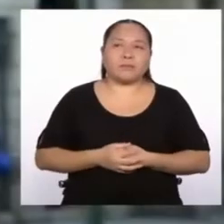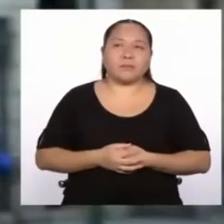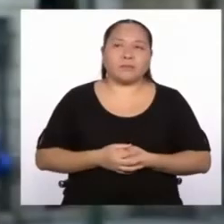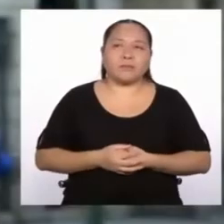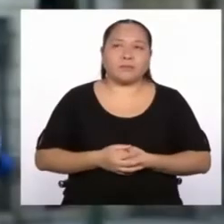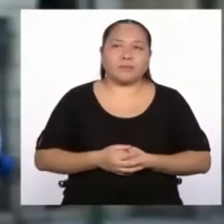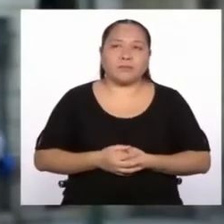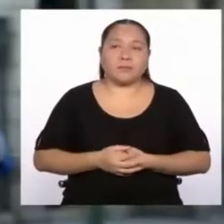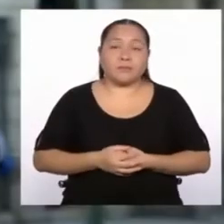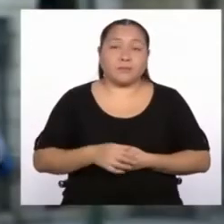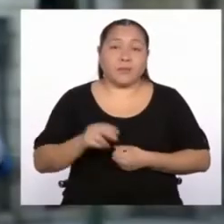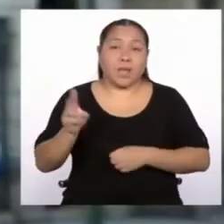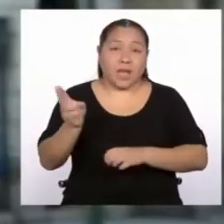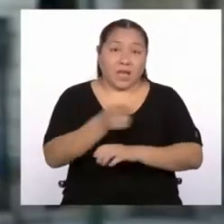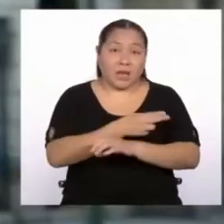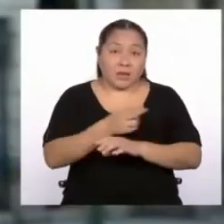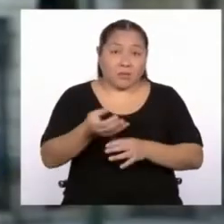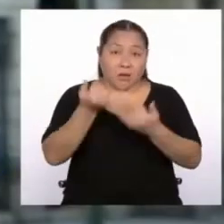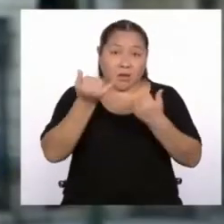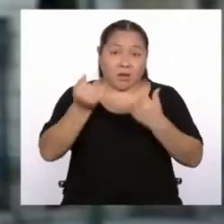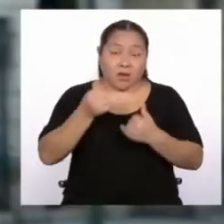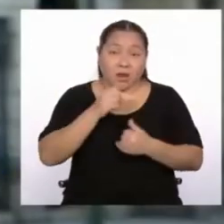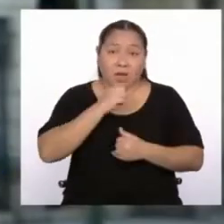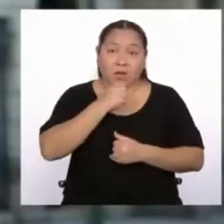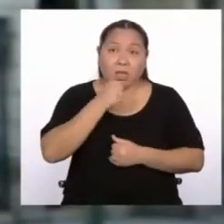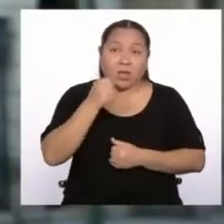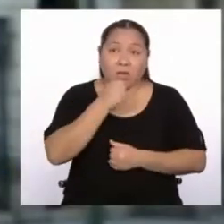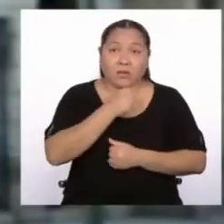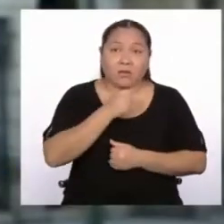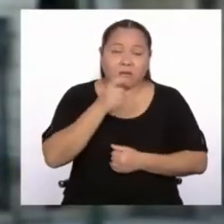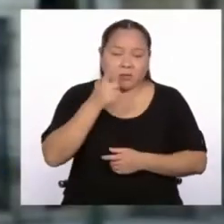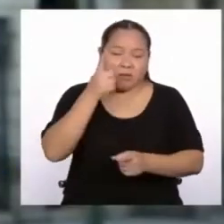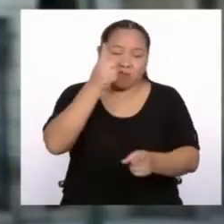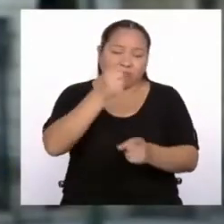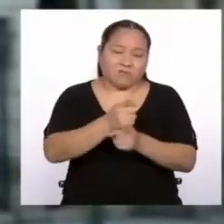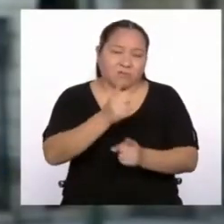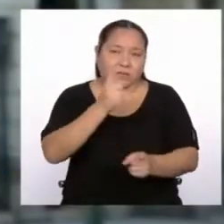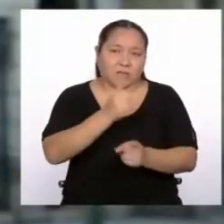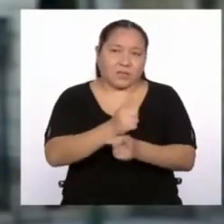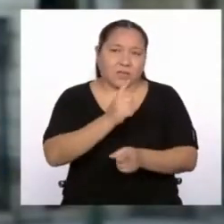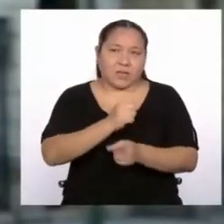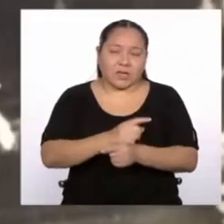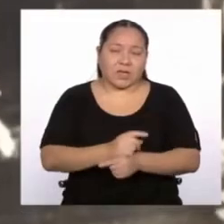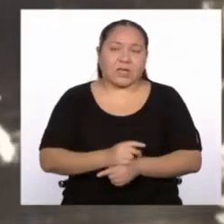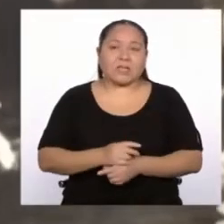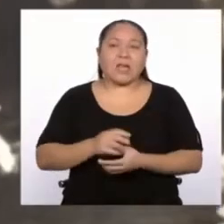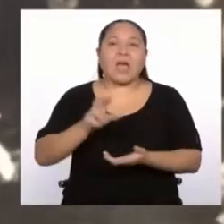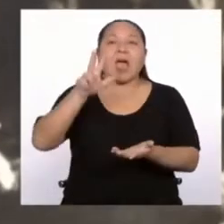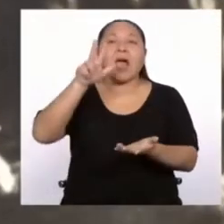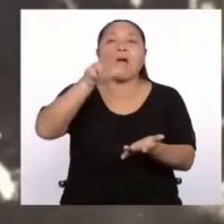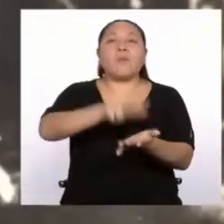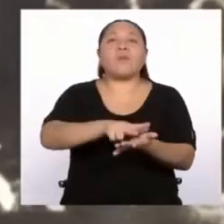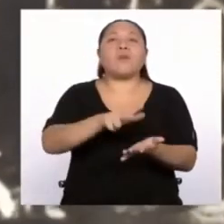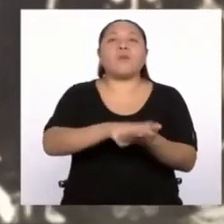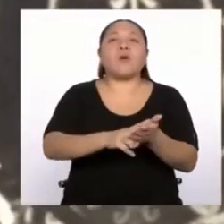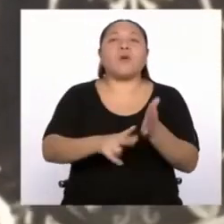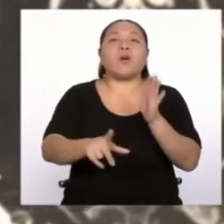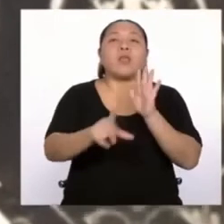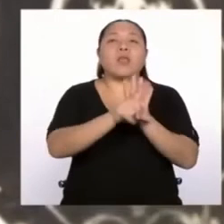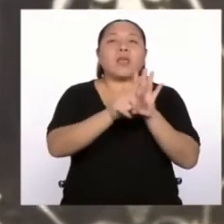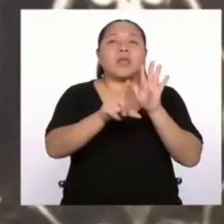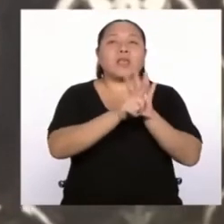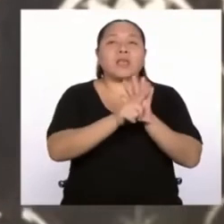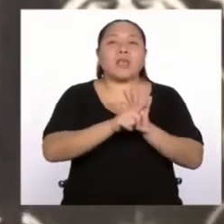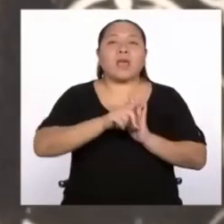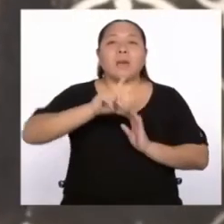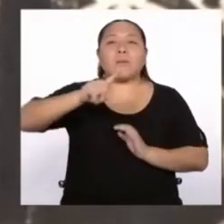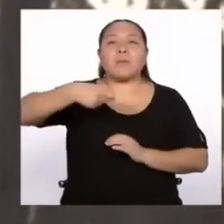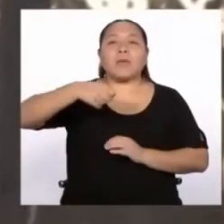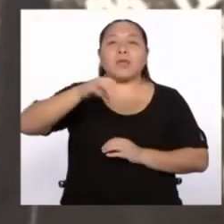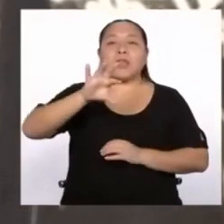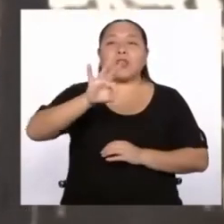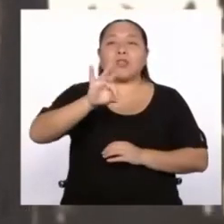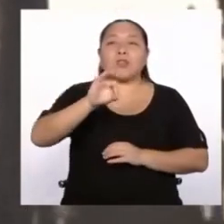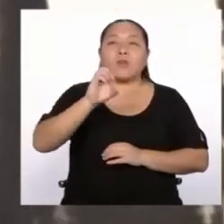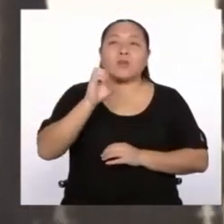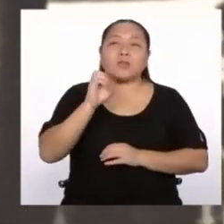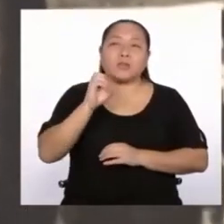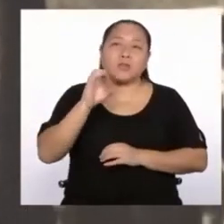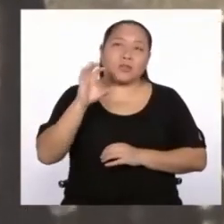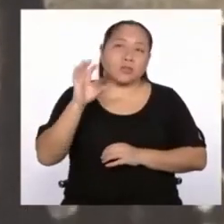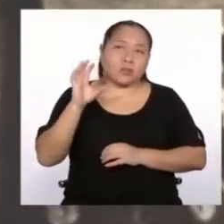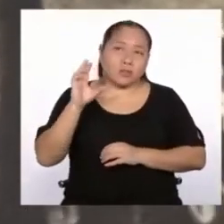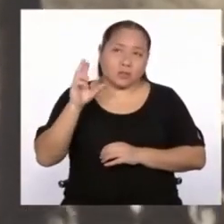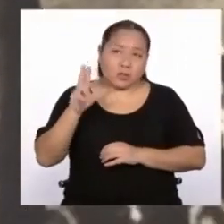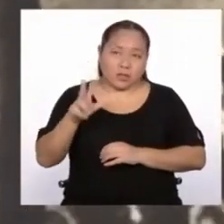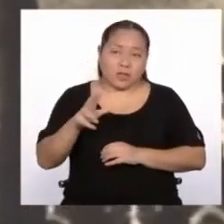El himno que actualmente cantamos es el oficial, el que se oficializó con las leyes de Billinghurst de 1913 para poder dar